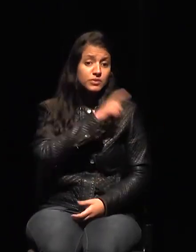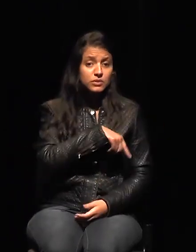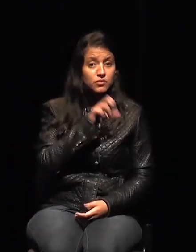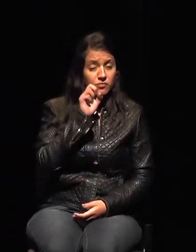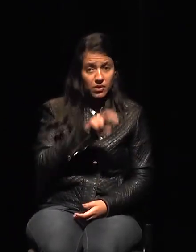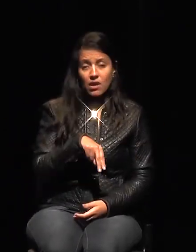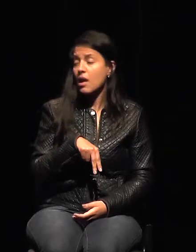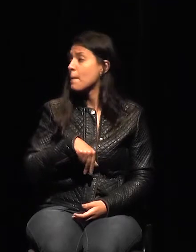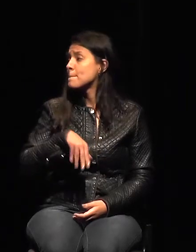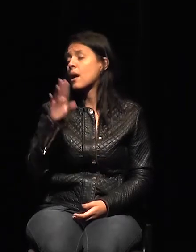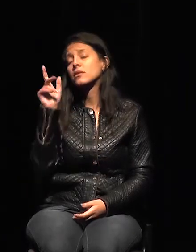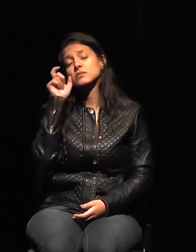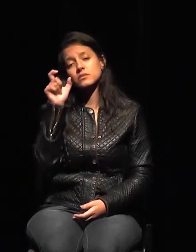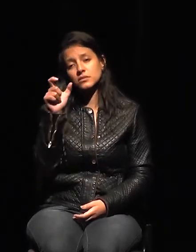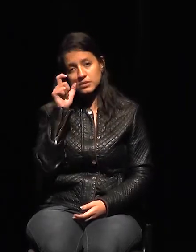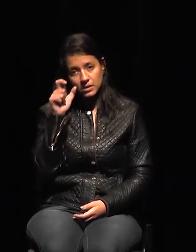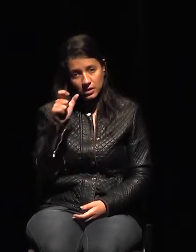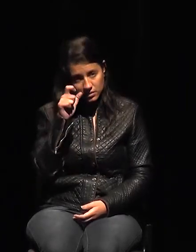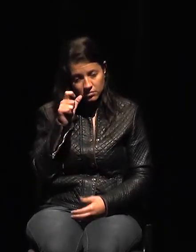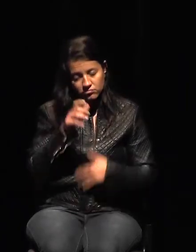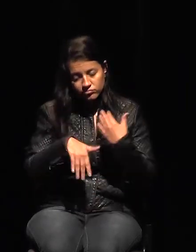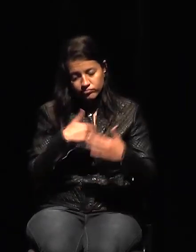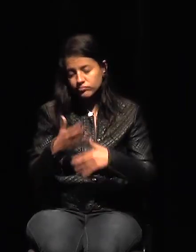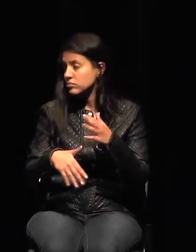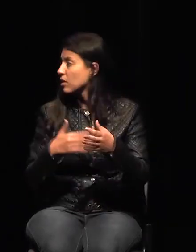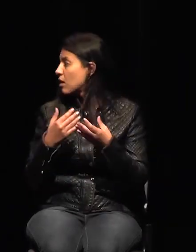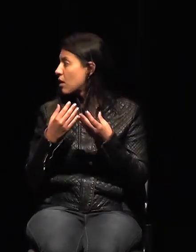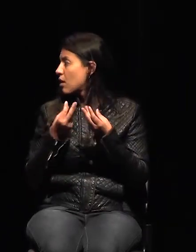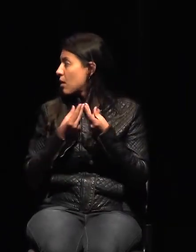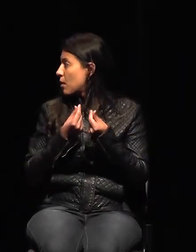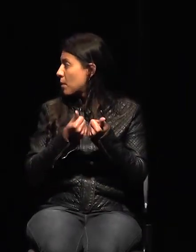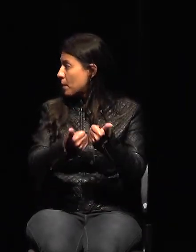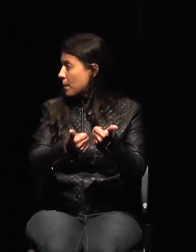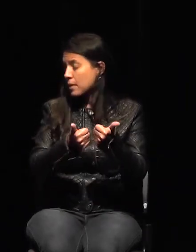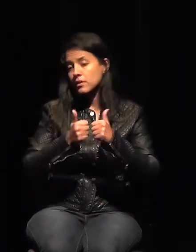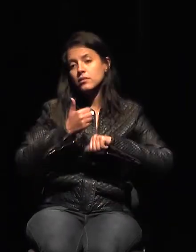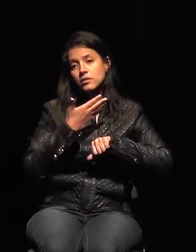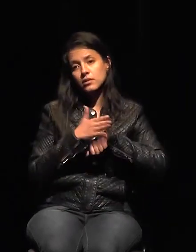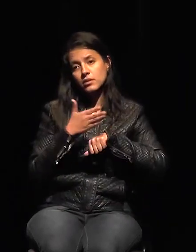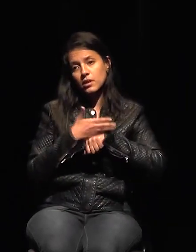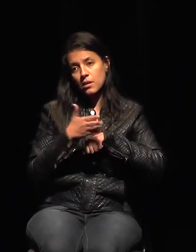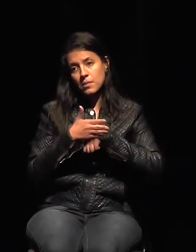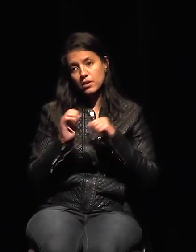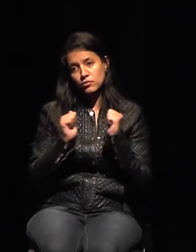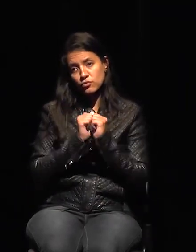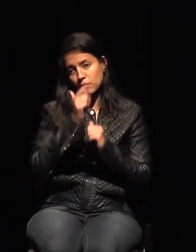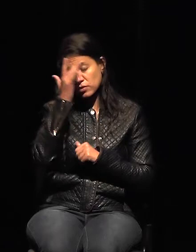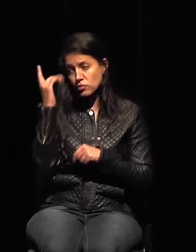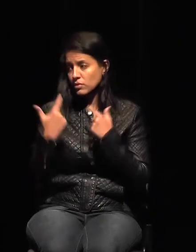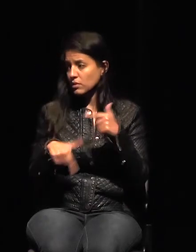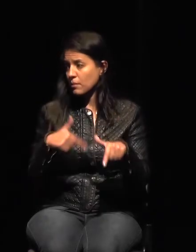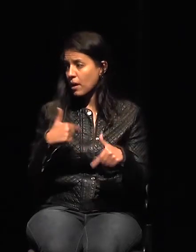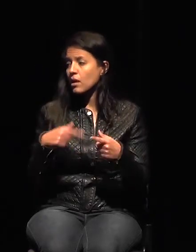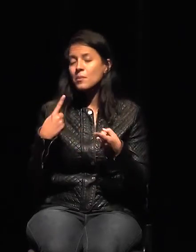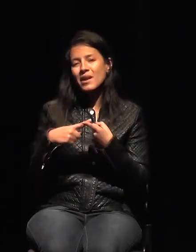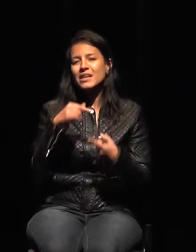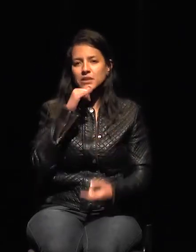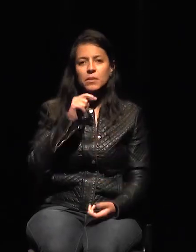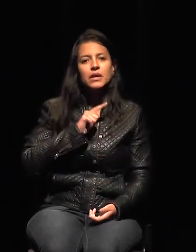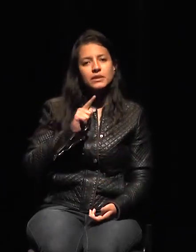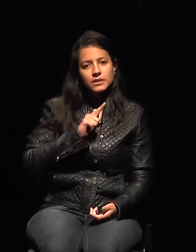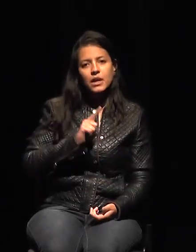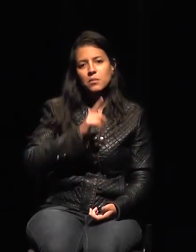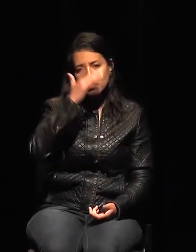Nos vamos a ir perfeccionando y haciendo esa capacitación con las personas, porque aunque haya la circulación, esa